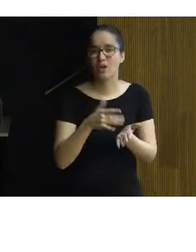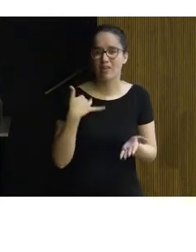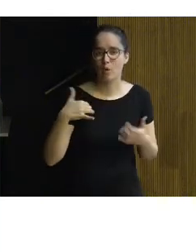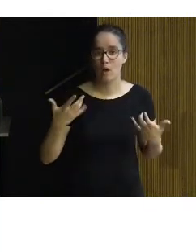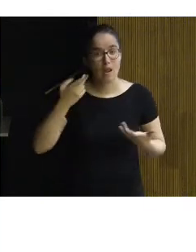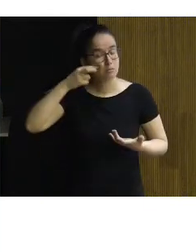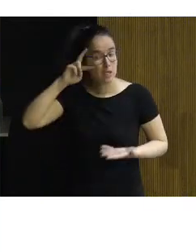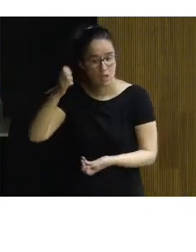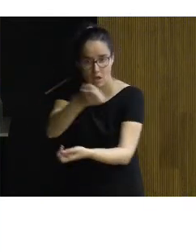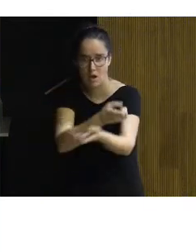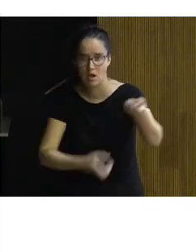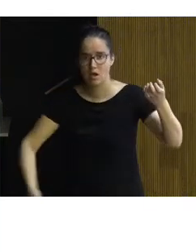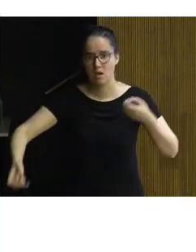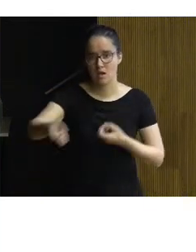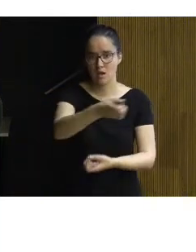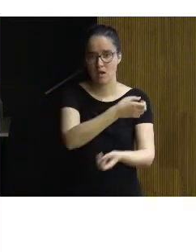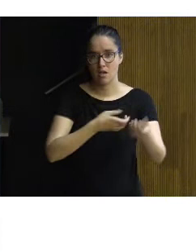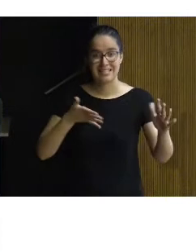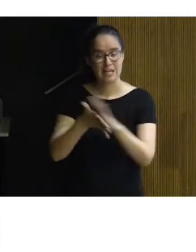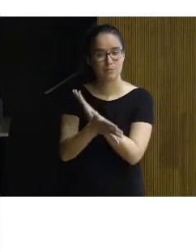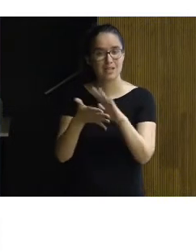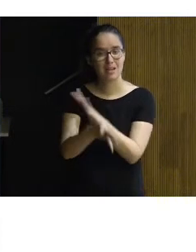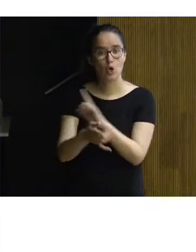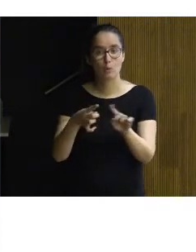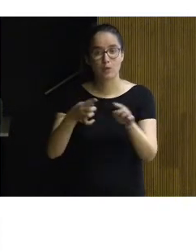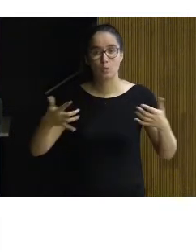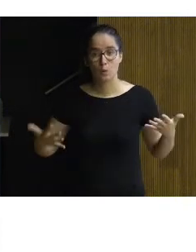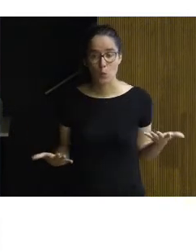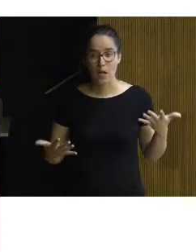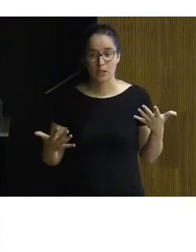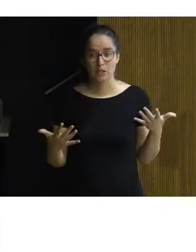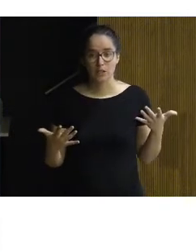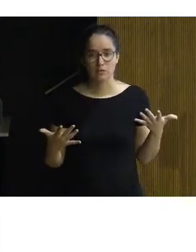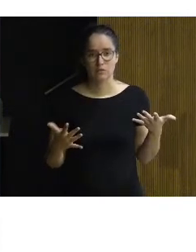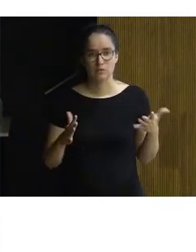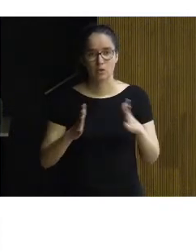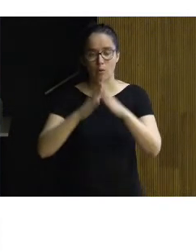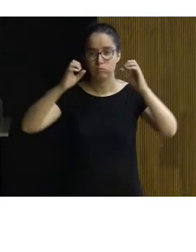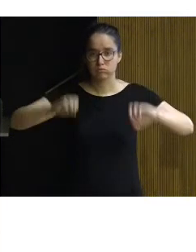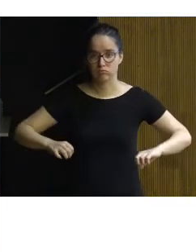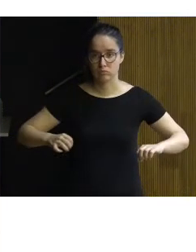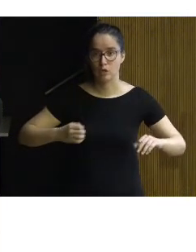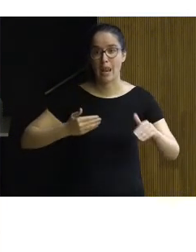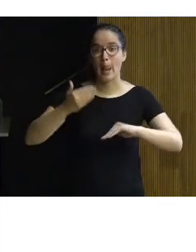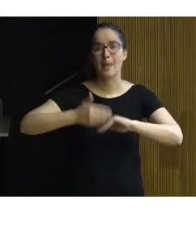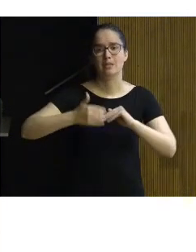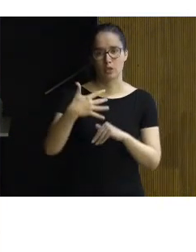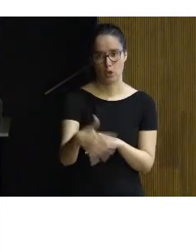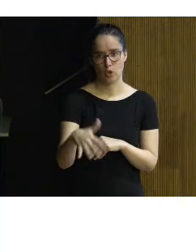las experiencias en común, se fijaron los objetivos y se llegaron a un acuerdo sobre hasta dónde íbamos a llegar.